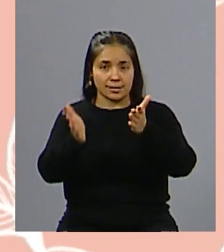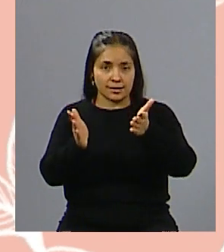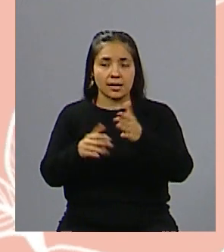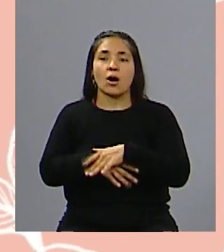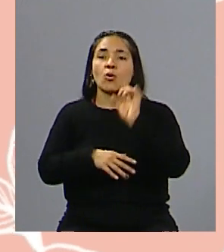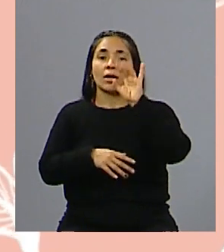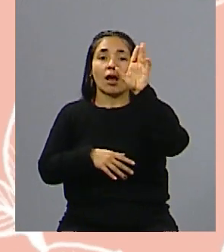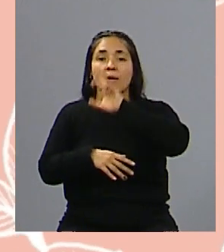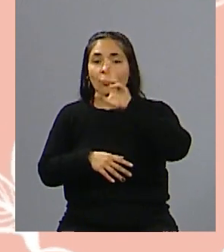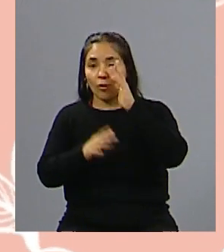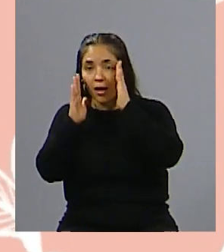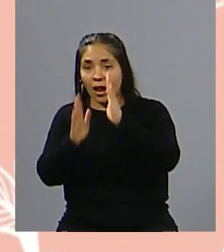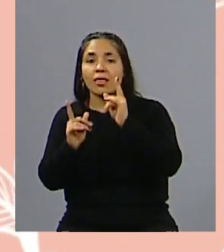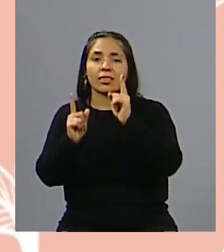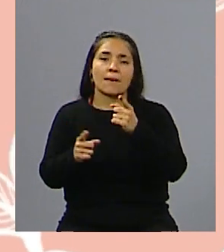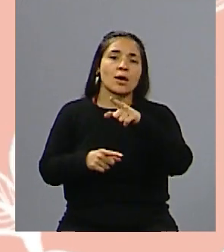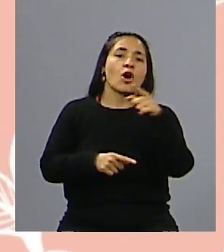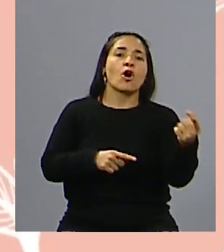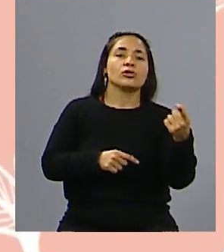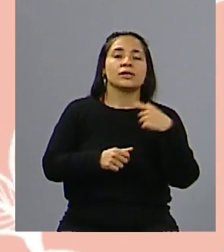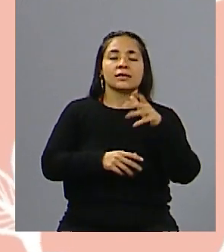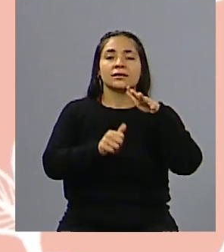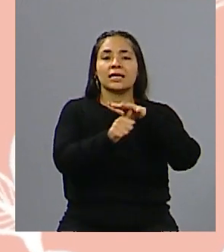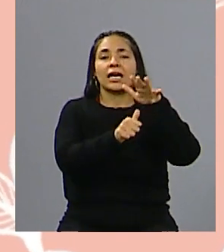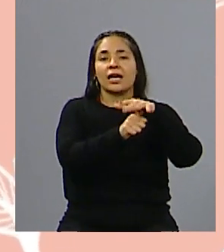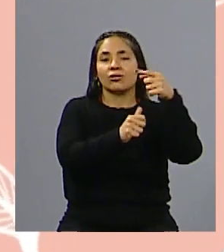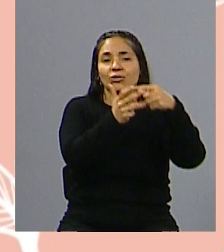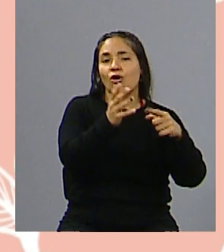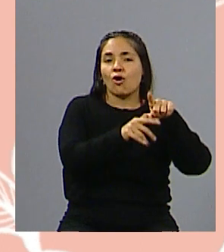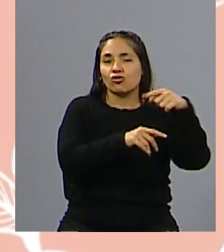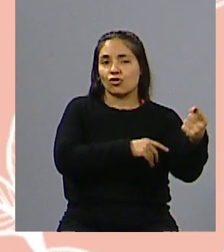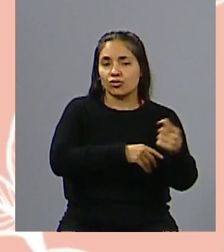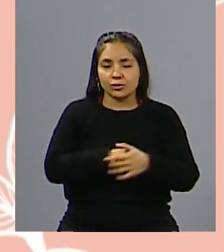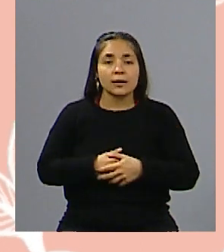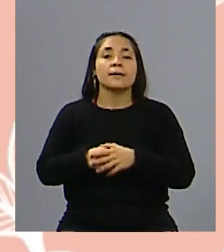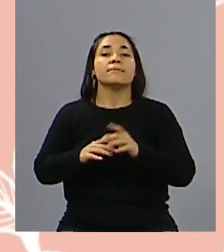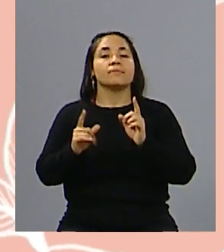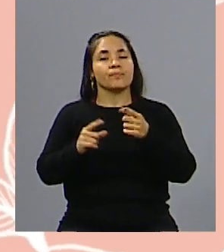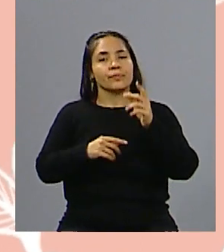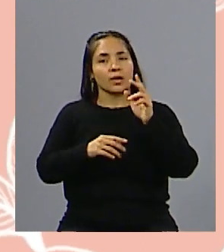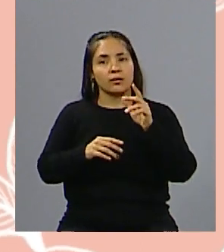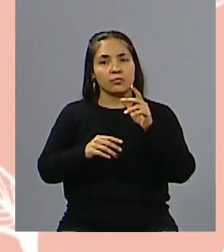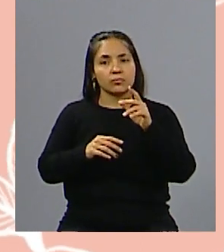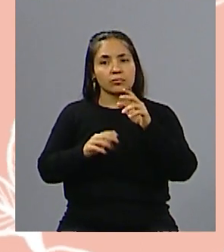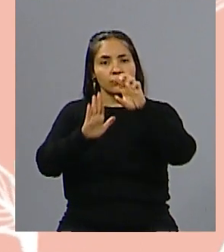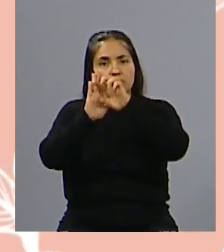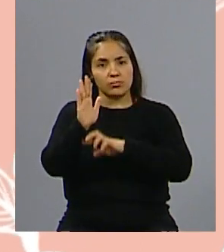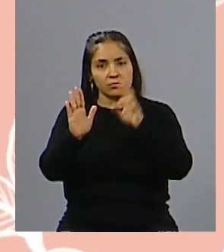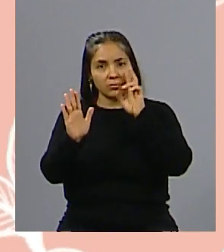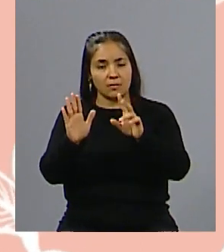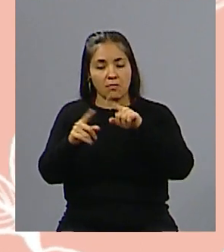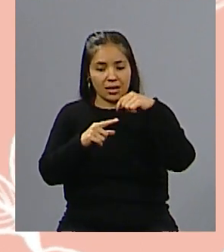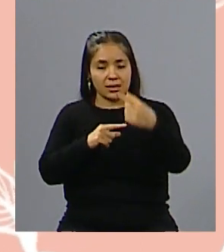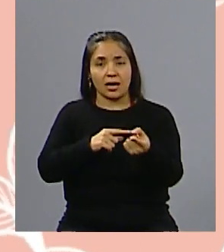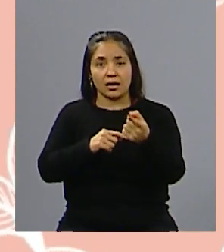solo hacia las mujeres, sino también hacia las disidencias. Estábamos viendo ahí el programa de esto que va a estar sucediendo